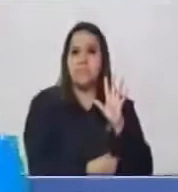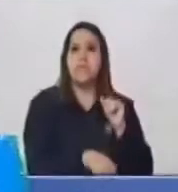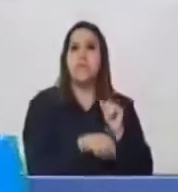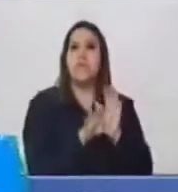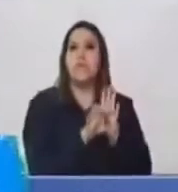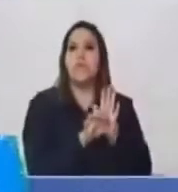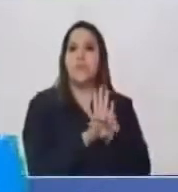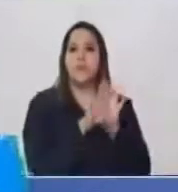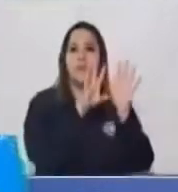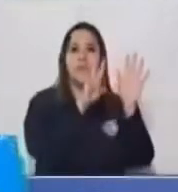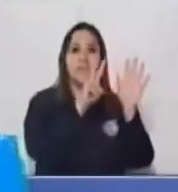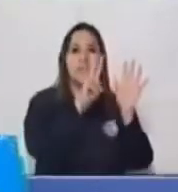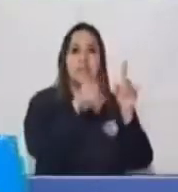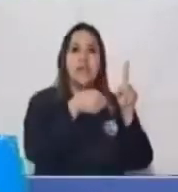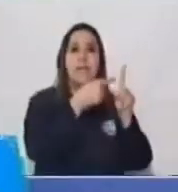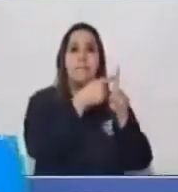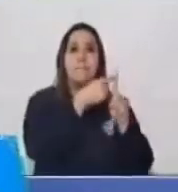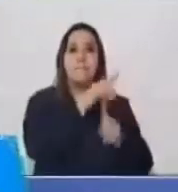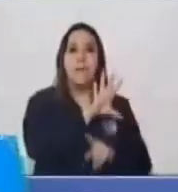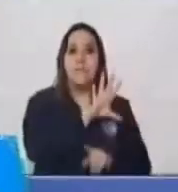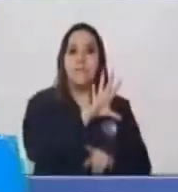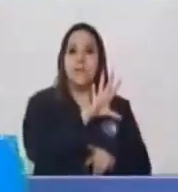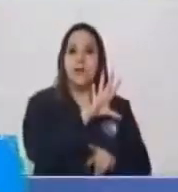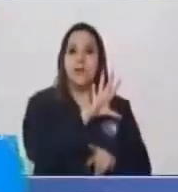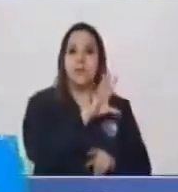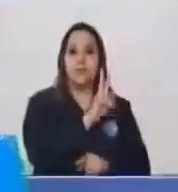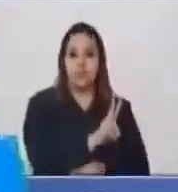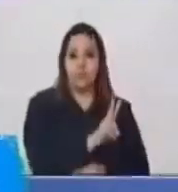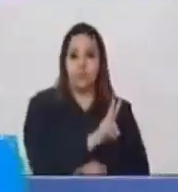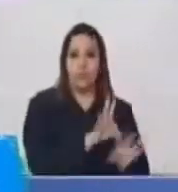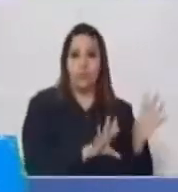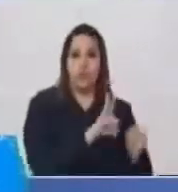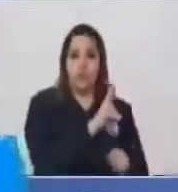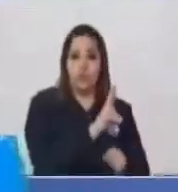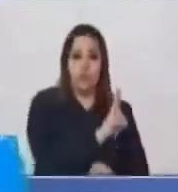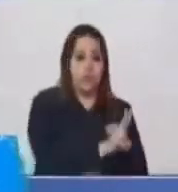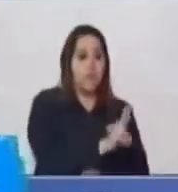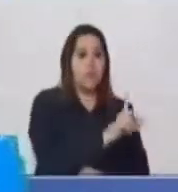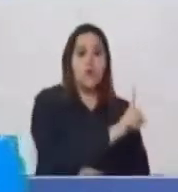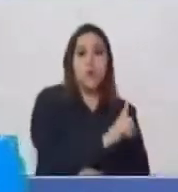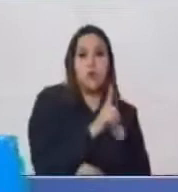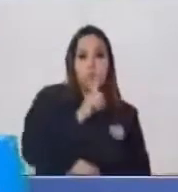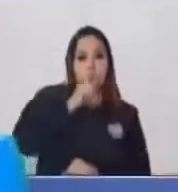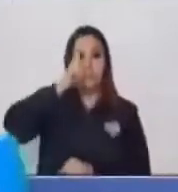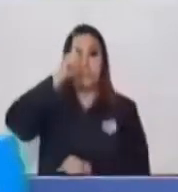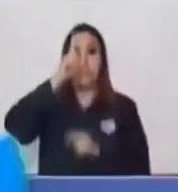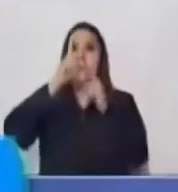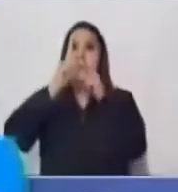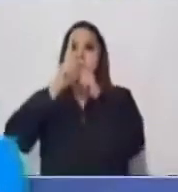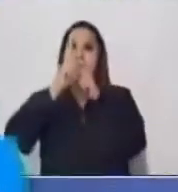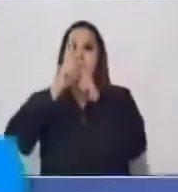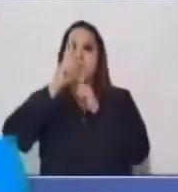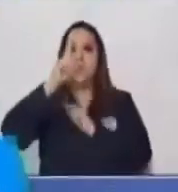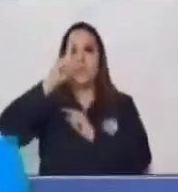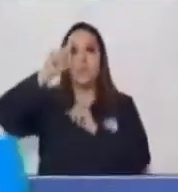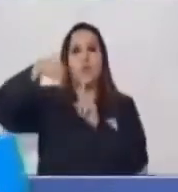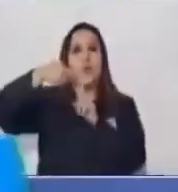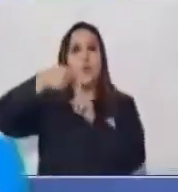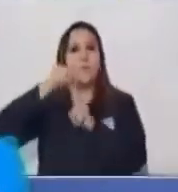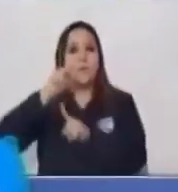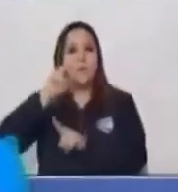2 Y el 1 acá 3 6 ¿Sí?